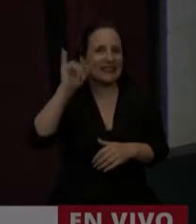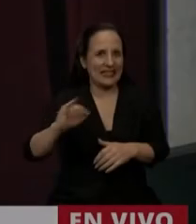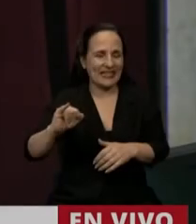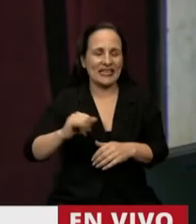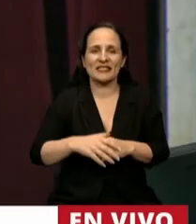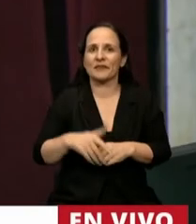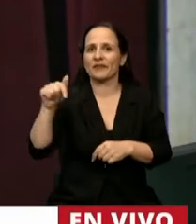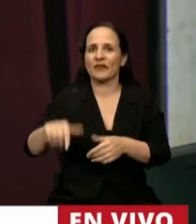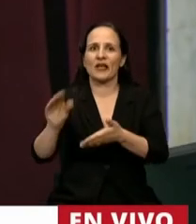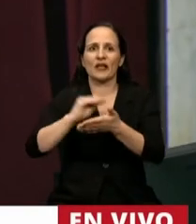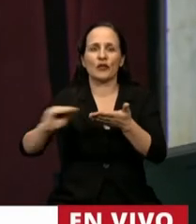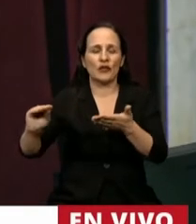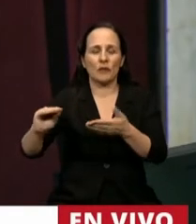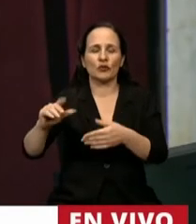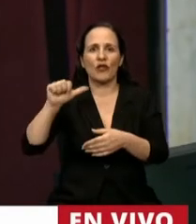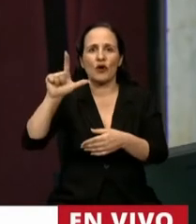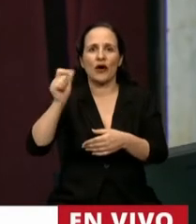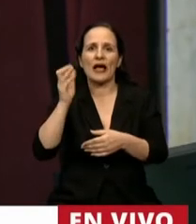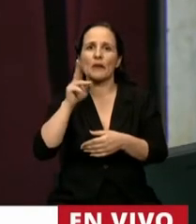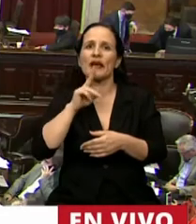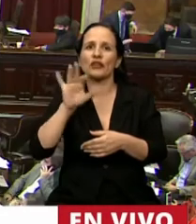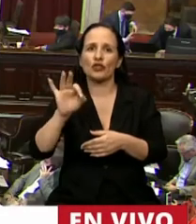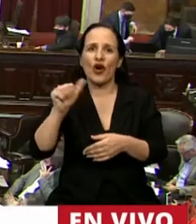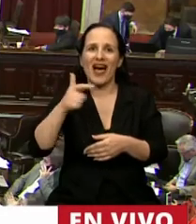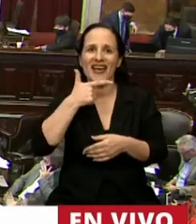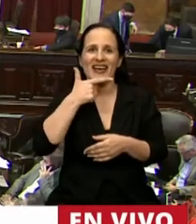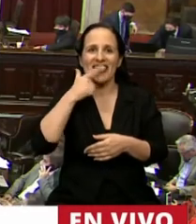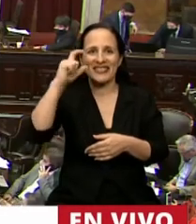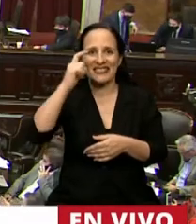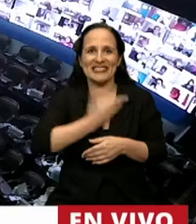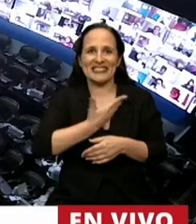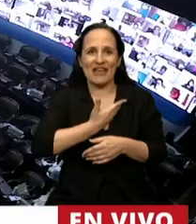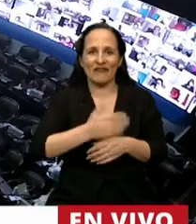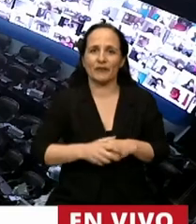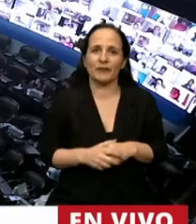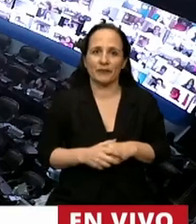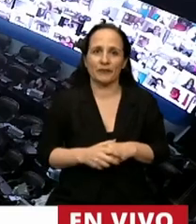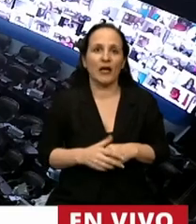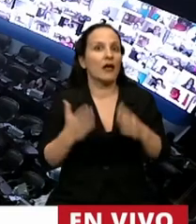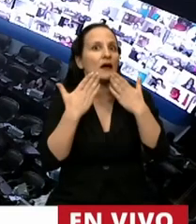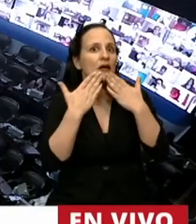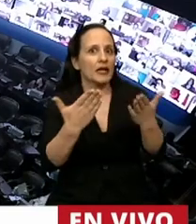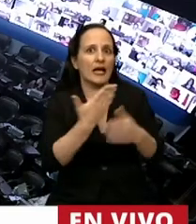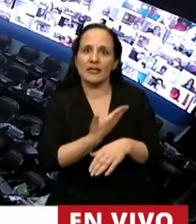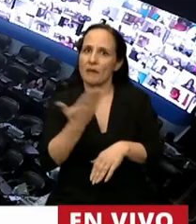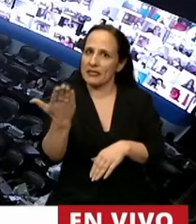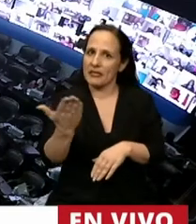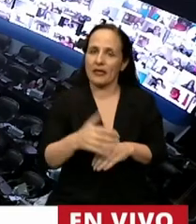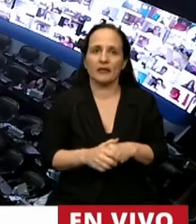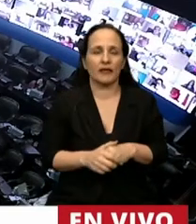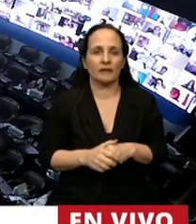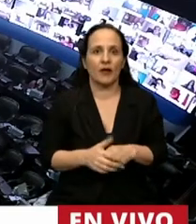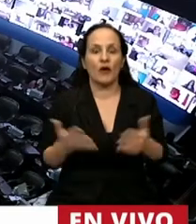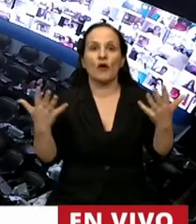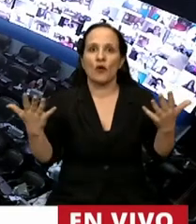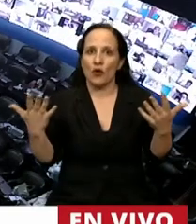El uso de la palabra del diputado Alberto Azef. Gracias, señor presidente. Por